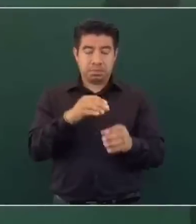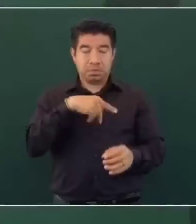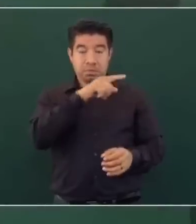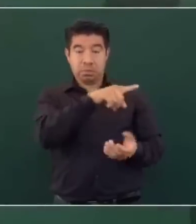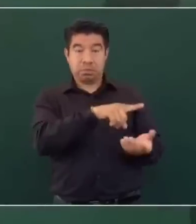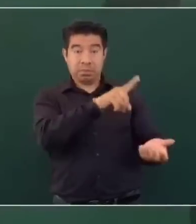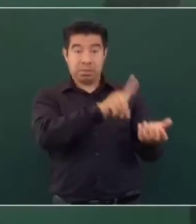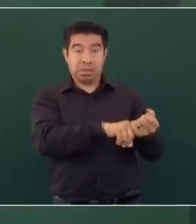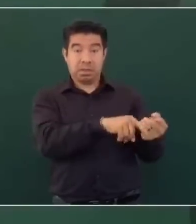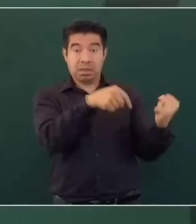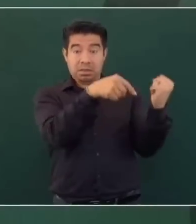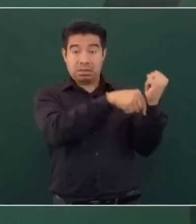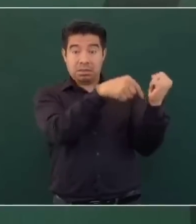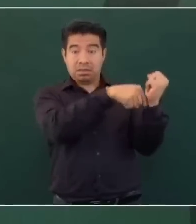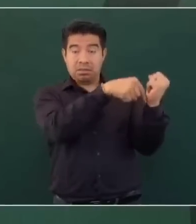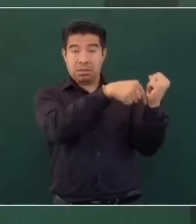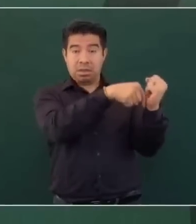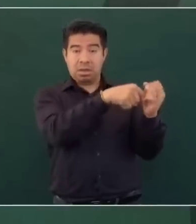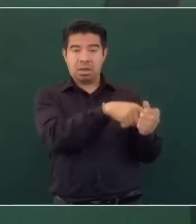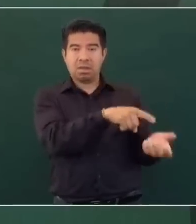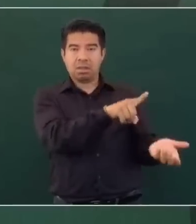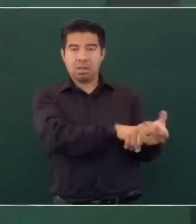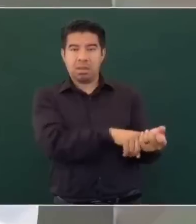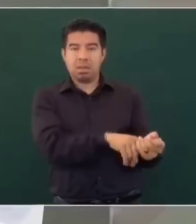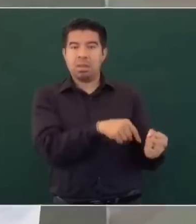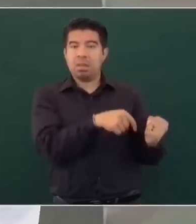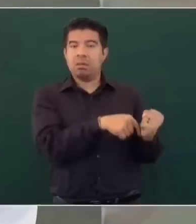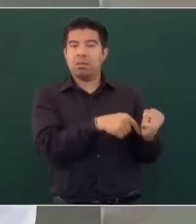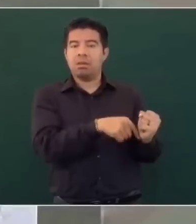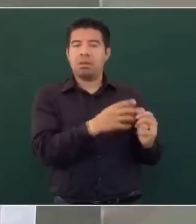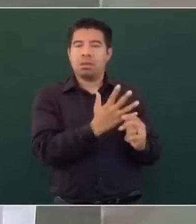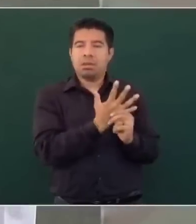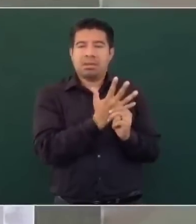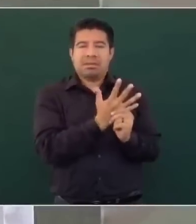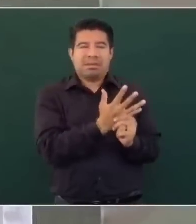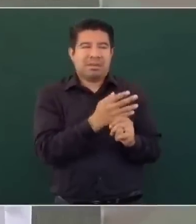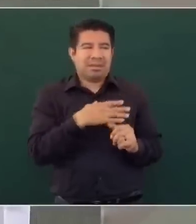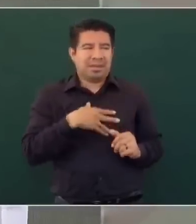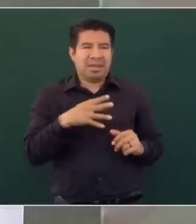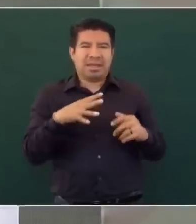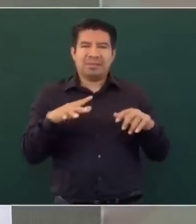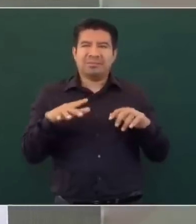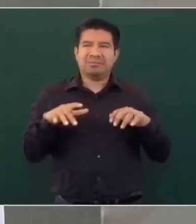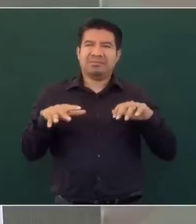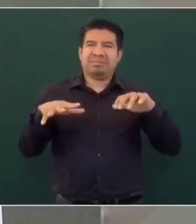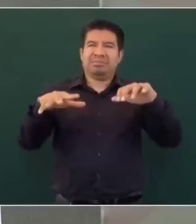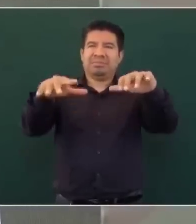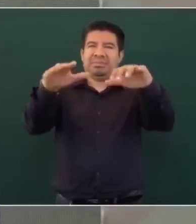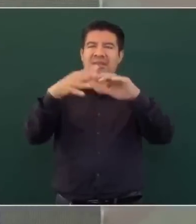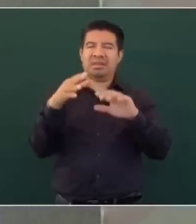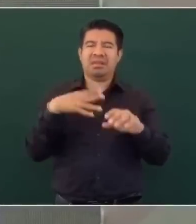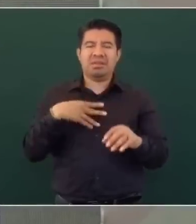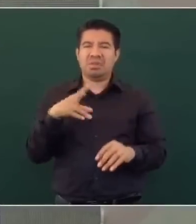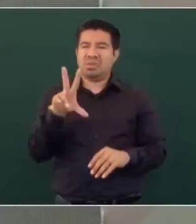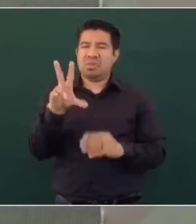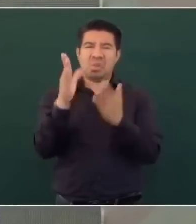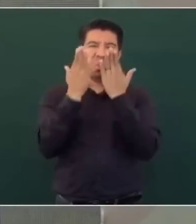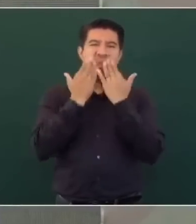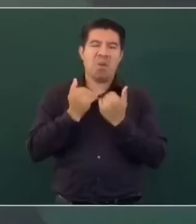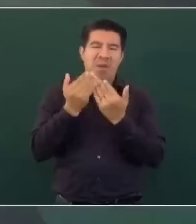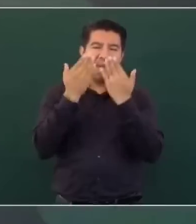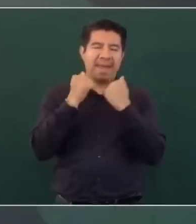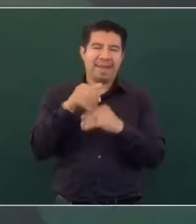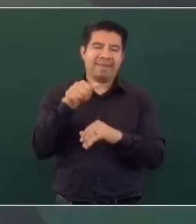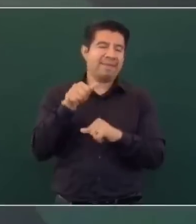piensan que el pueblo no existe, que la